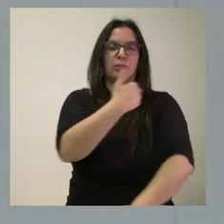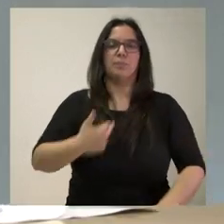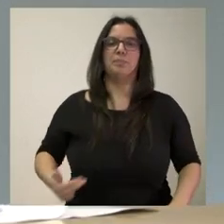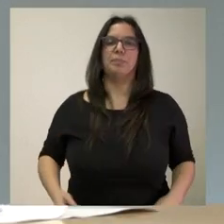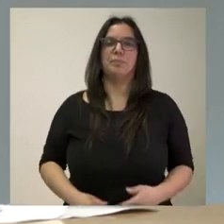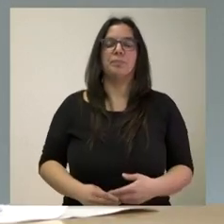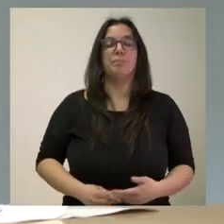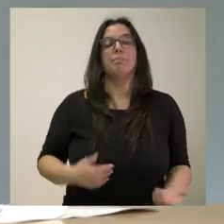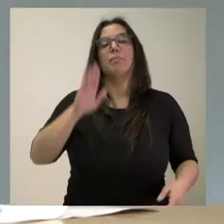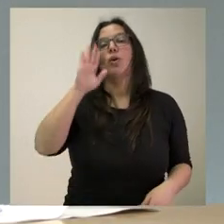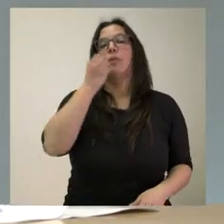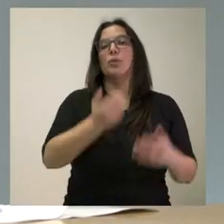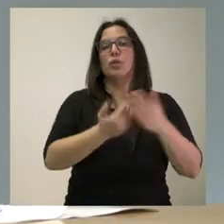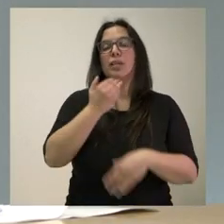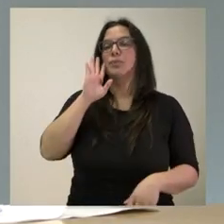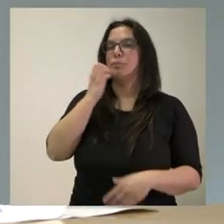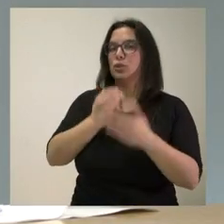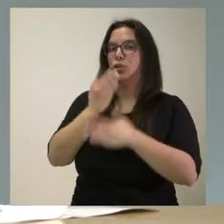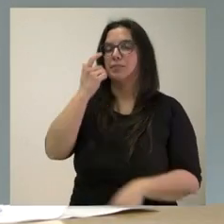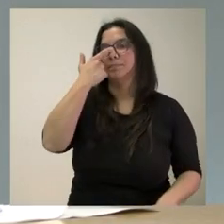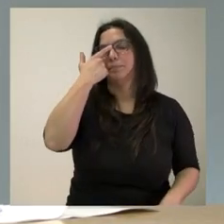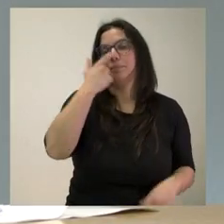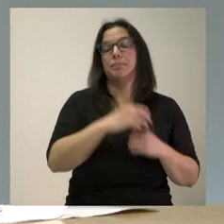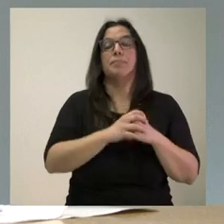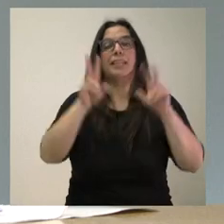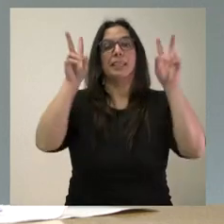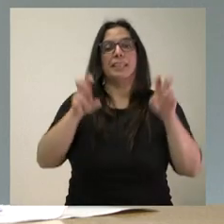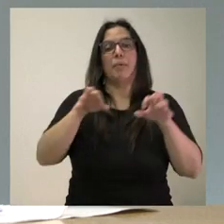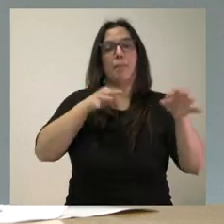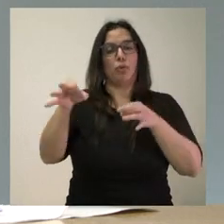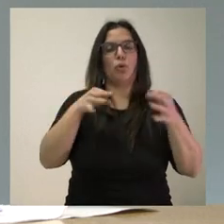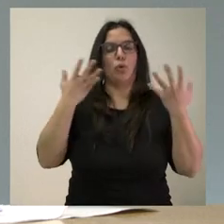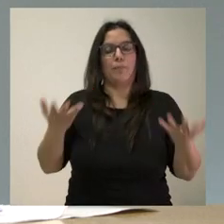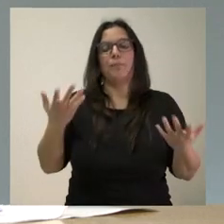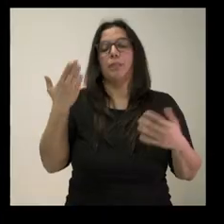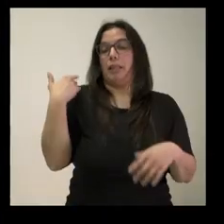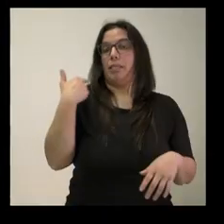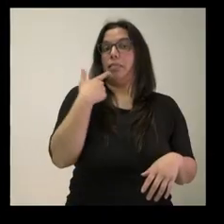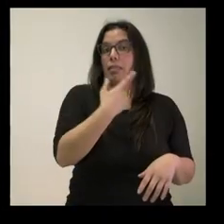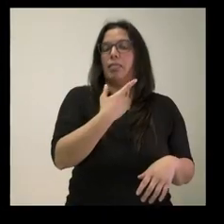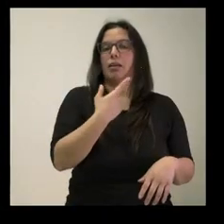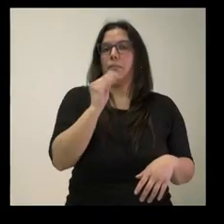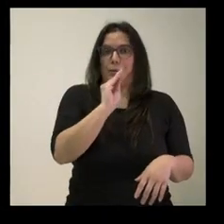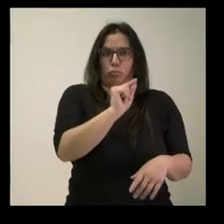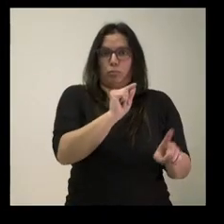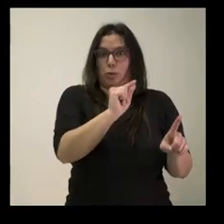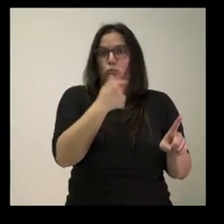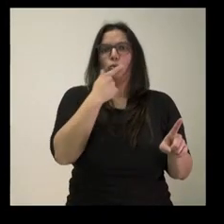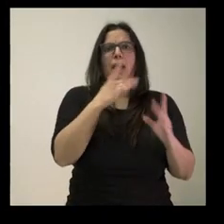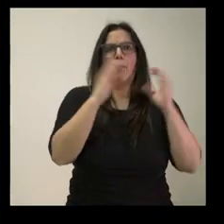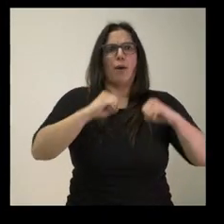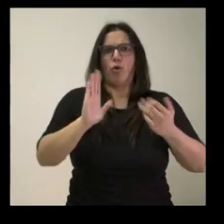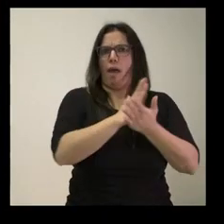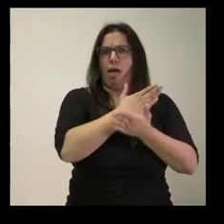Sí, hola. Hola, buenos días. Por volver al asunto del protocolo. Usted ha dicho hace unos minutos que no se había aprobado absolutamente nada